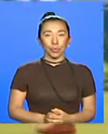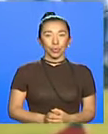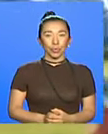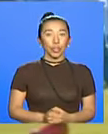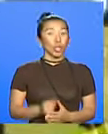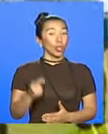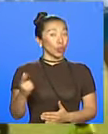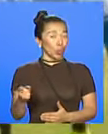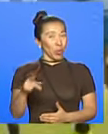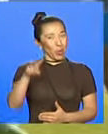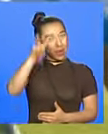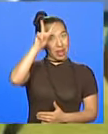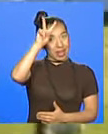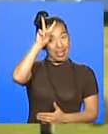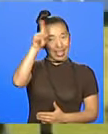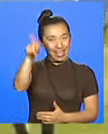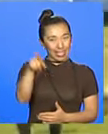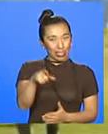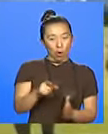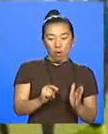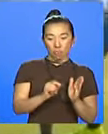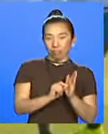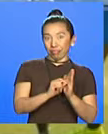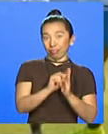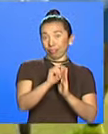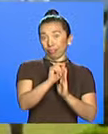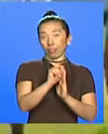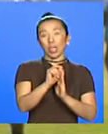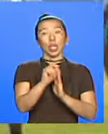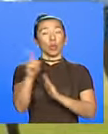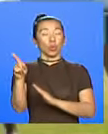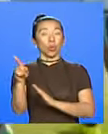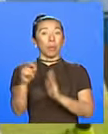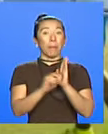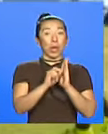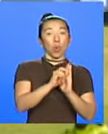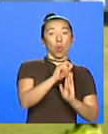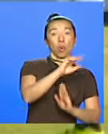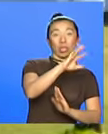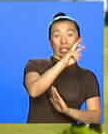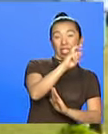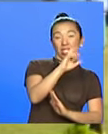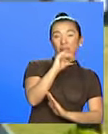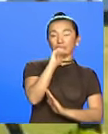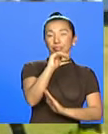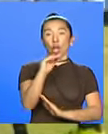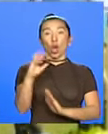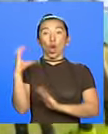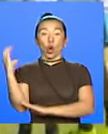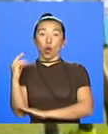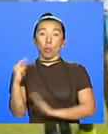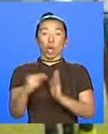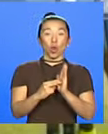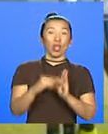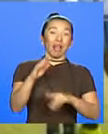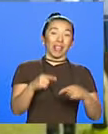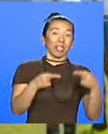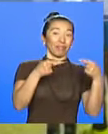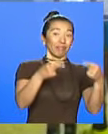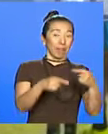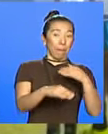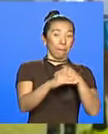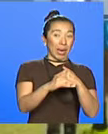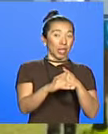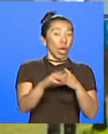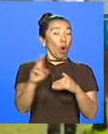los incas, pues de los 14 duelos disputados, Colombia ha vencido en dos, Perú en siete y en cinco ocasiones han empatado. Ahora la meta es